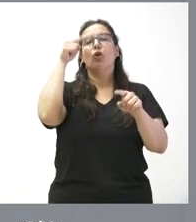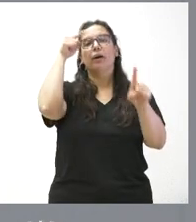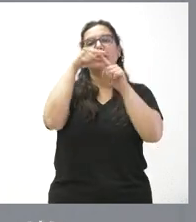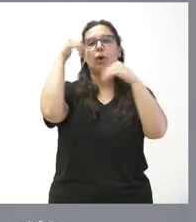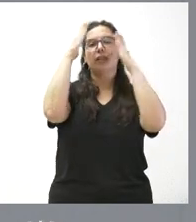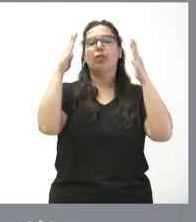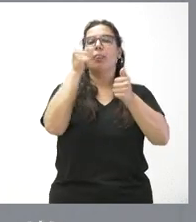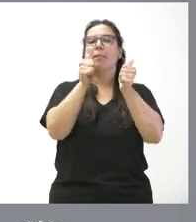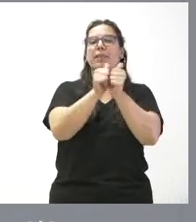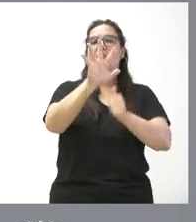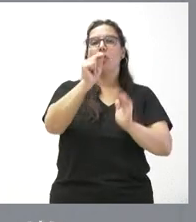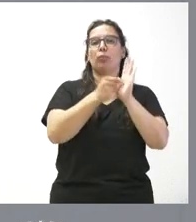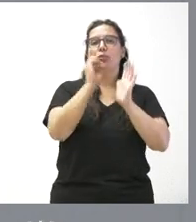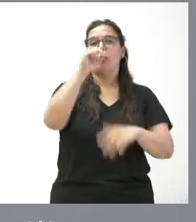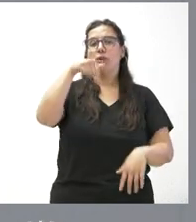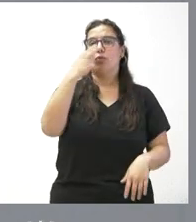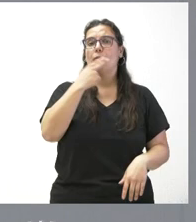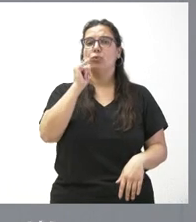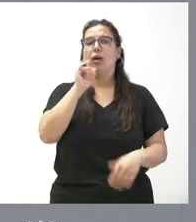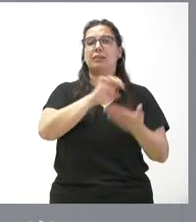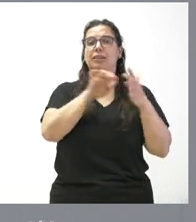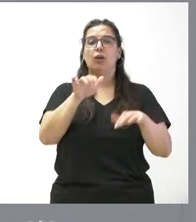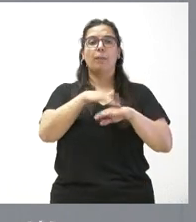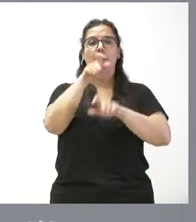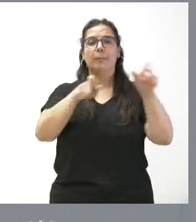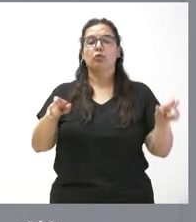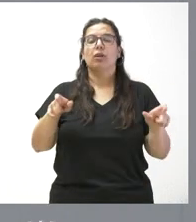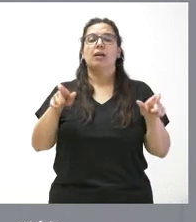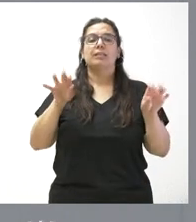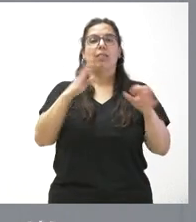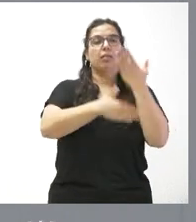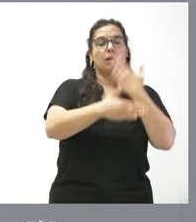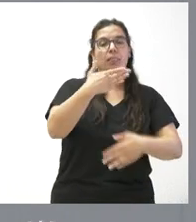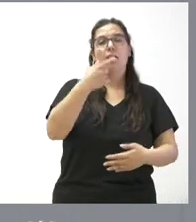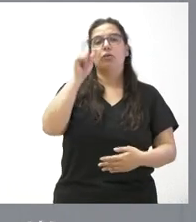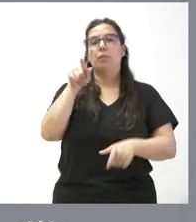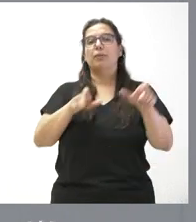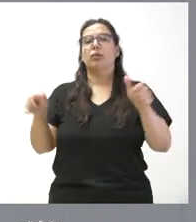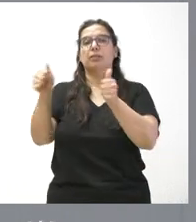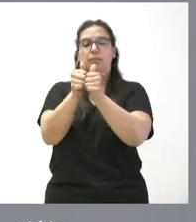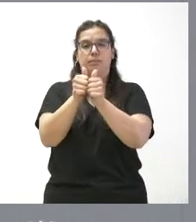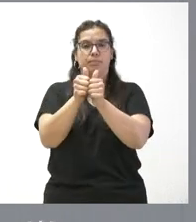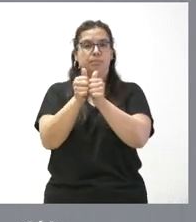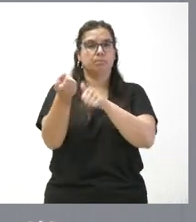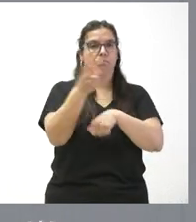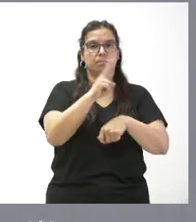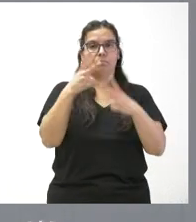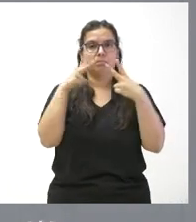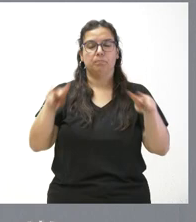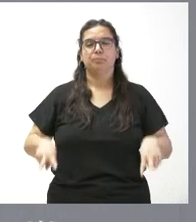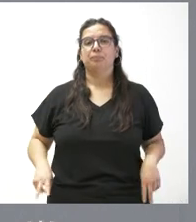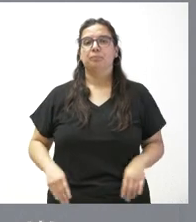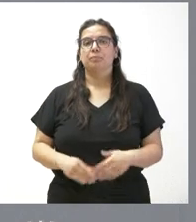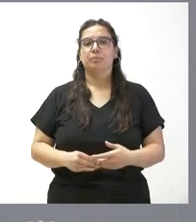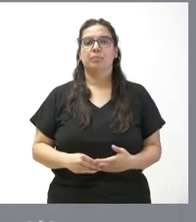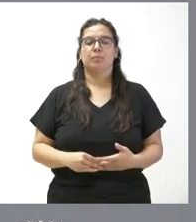el compromiso que tenemos en Castilla y León con las personas con discapacidad y con las personas con algún tipo de dependencia.